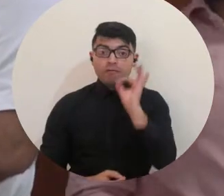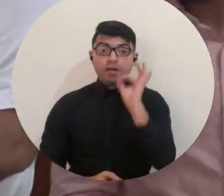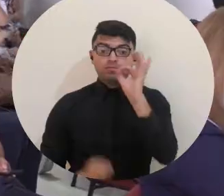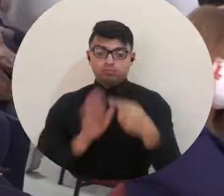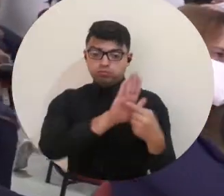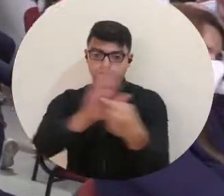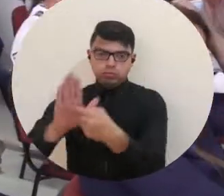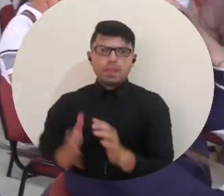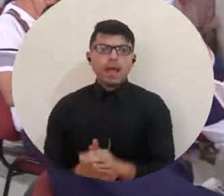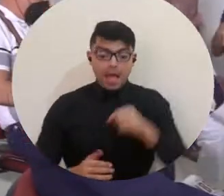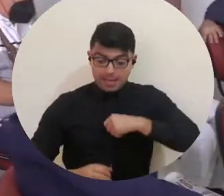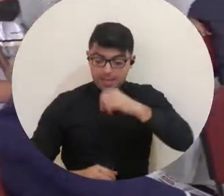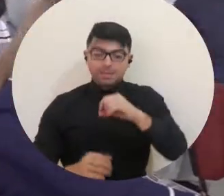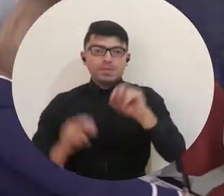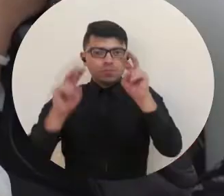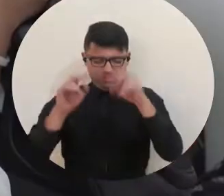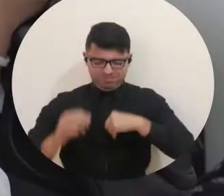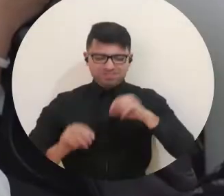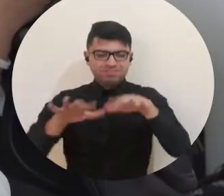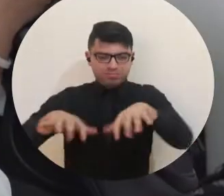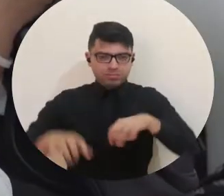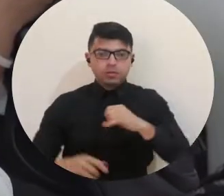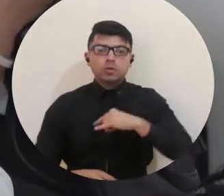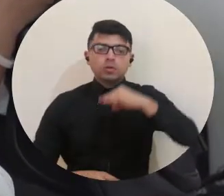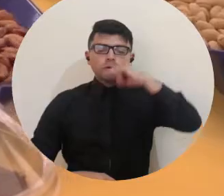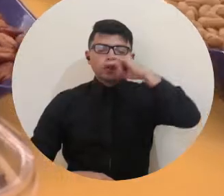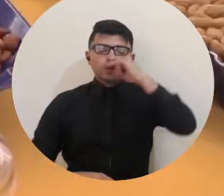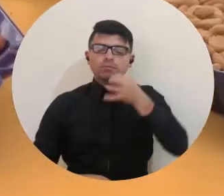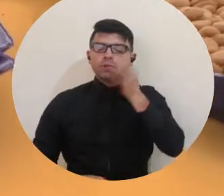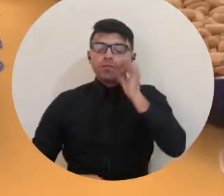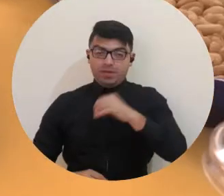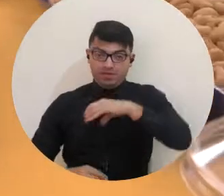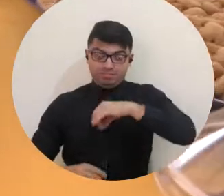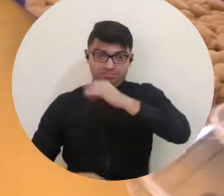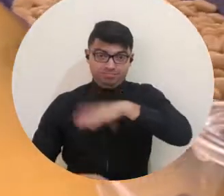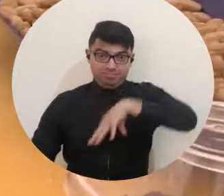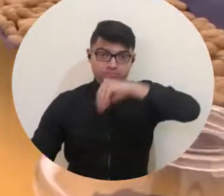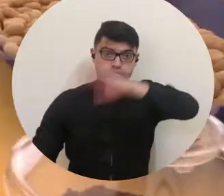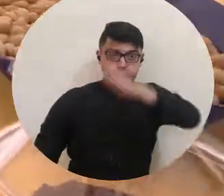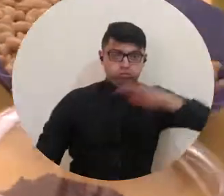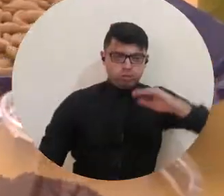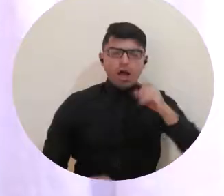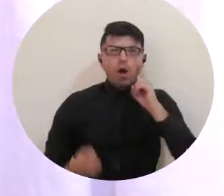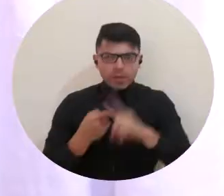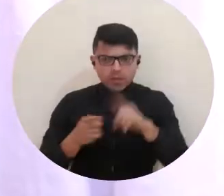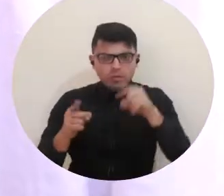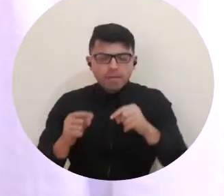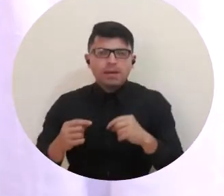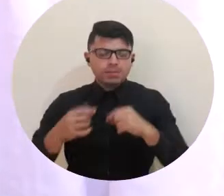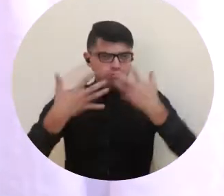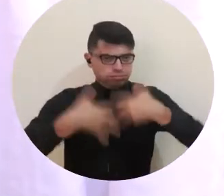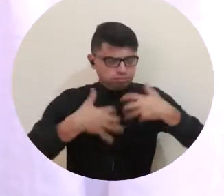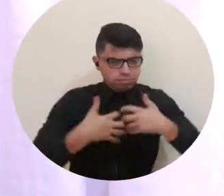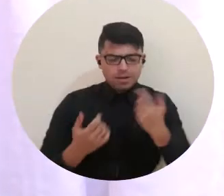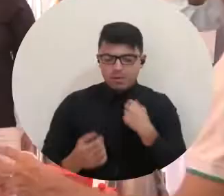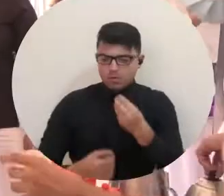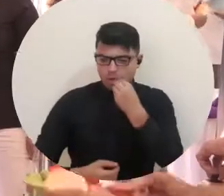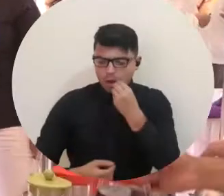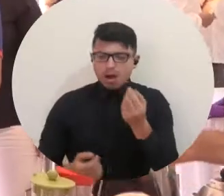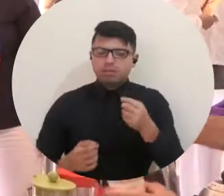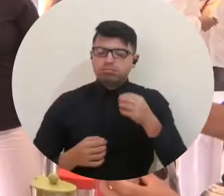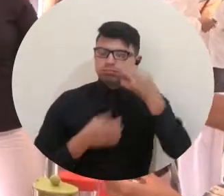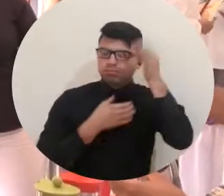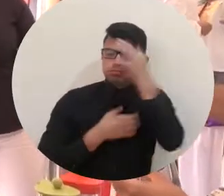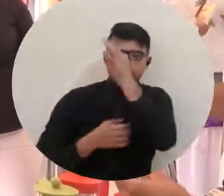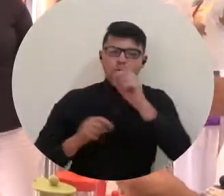Magdalena Respira Café se planteó el compromiso de buscar estrategias para incorporar el café en la industria gastronómica, cosmética y médica a través del